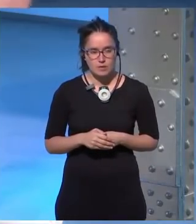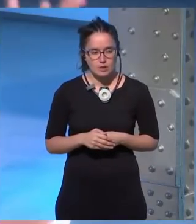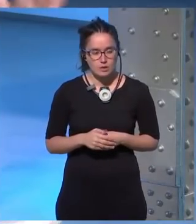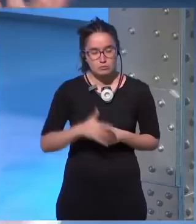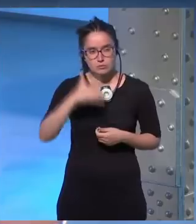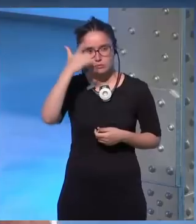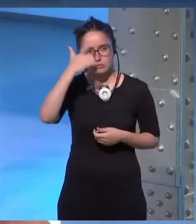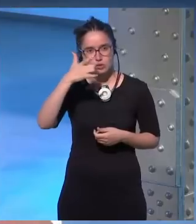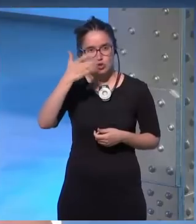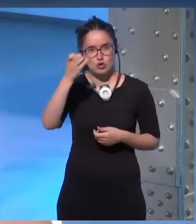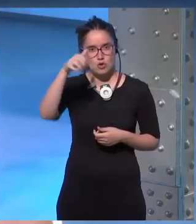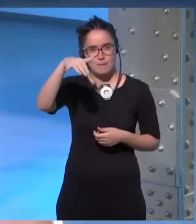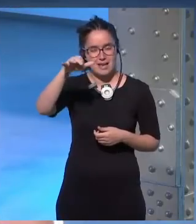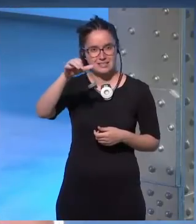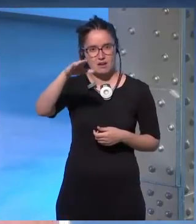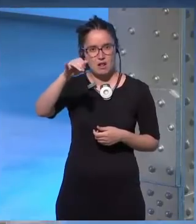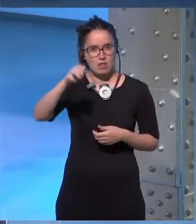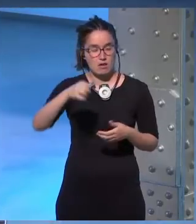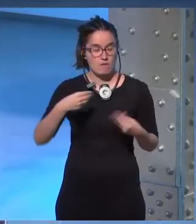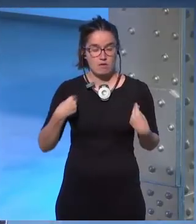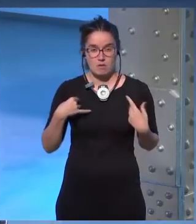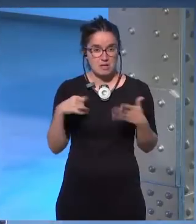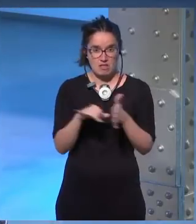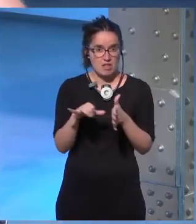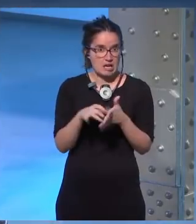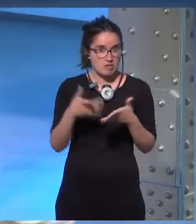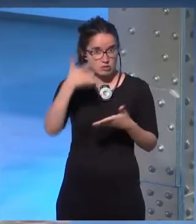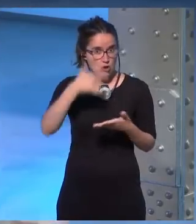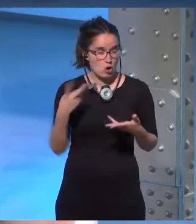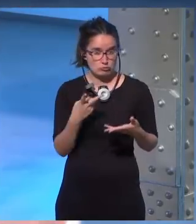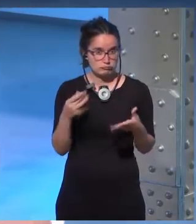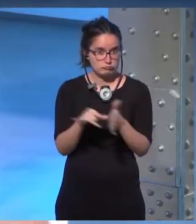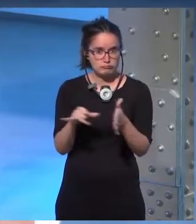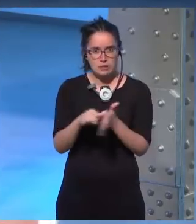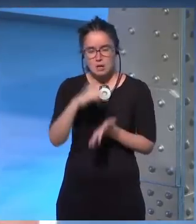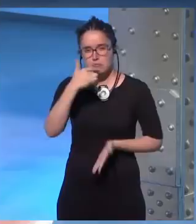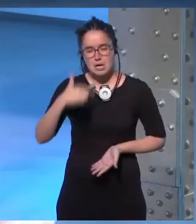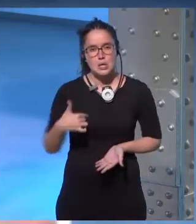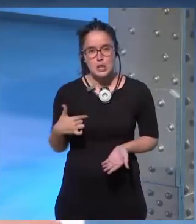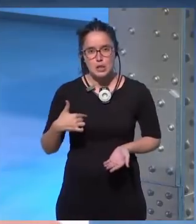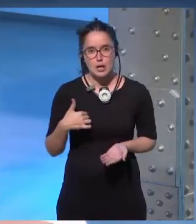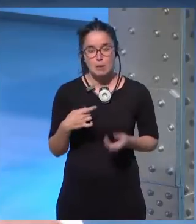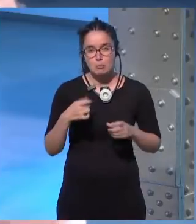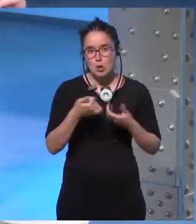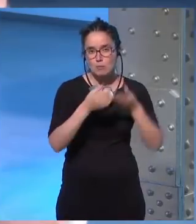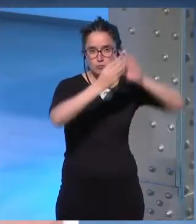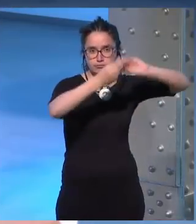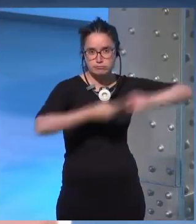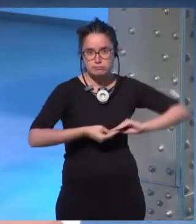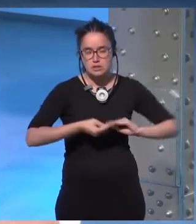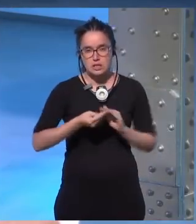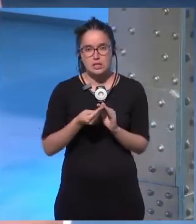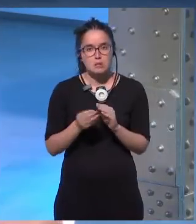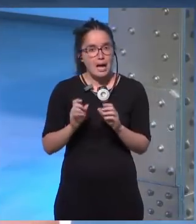John Scalzi que vive bastante cerca donde vivo yo en Ohio pues me dice que va editando según